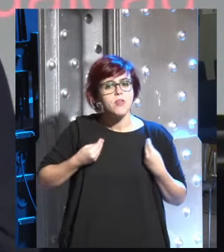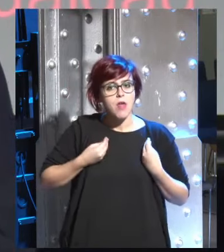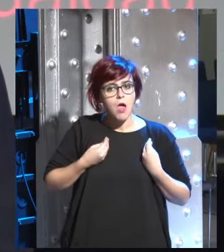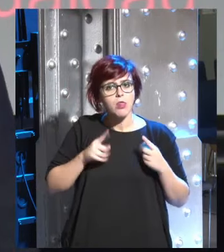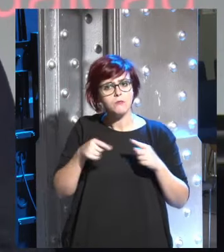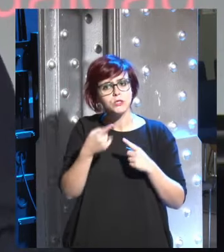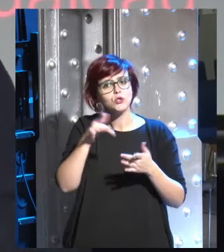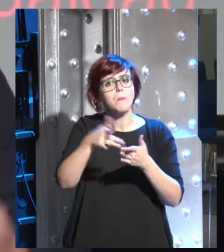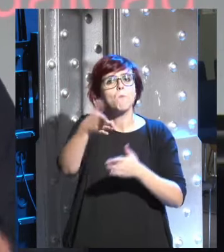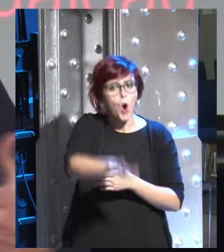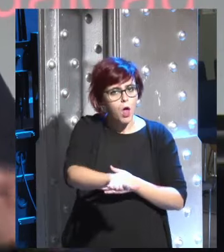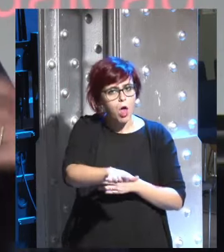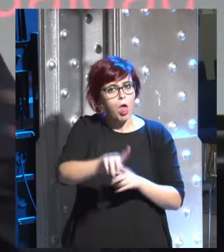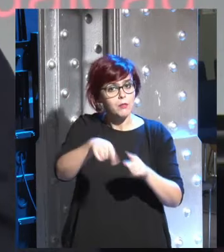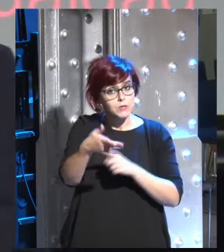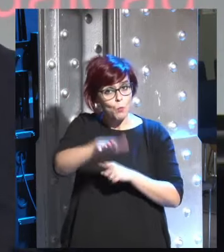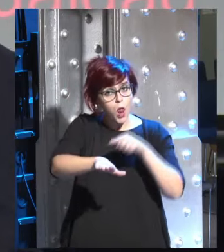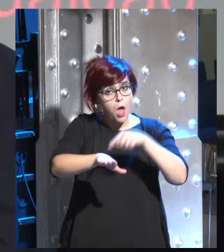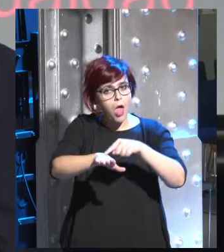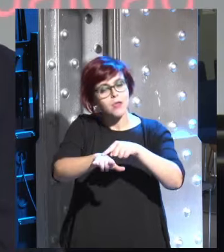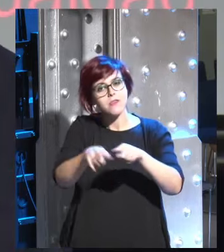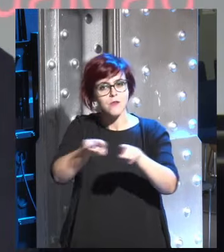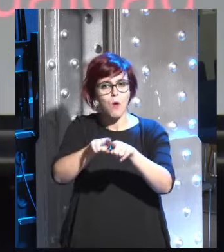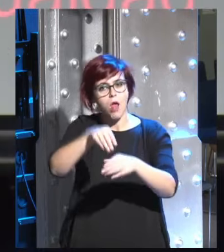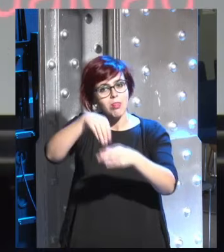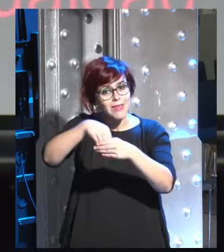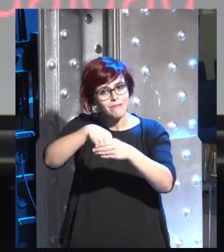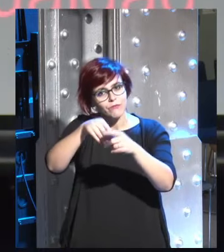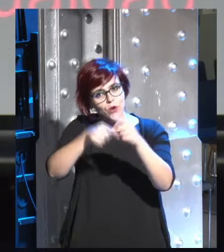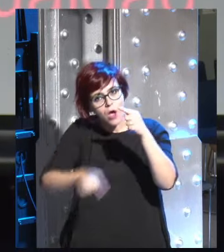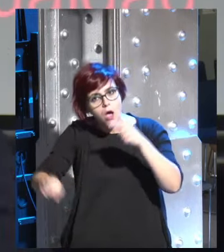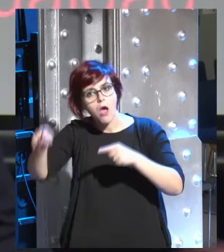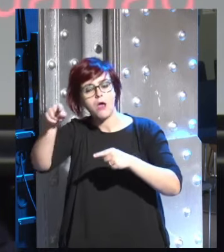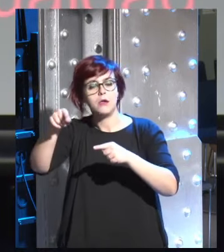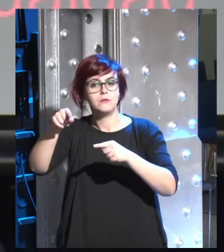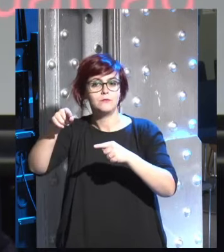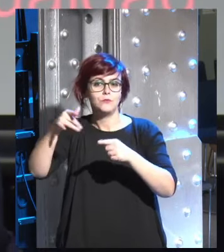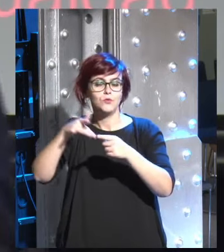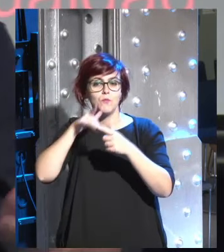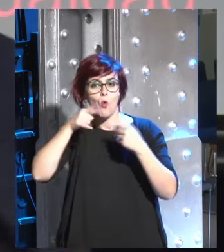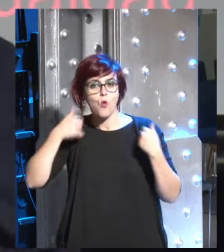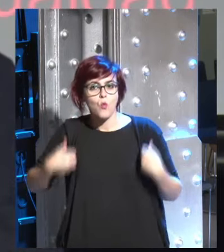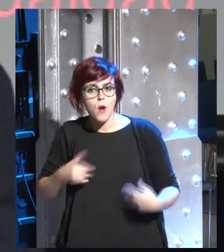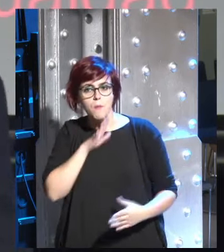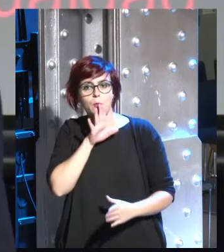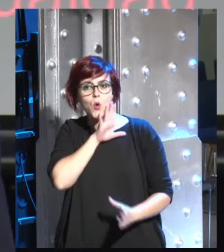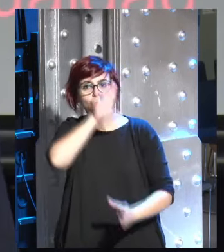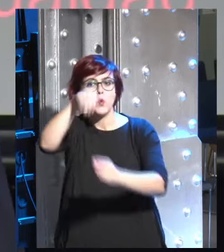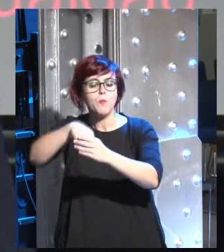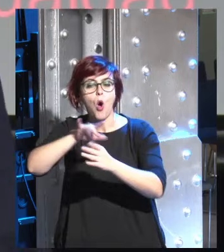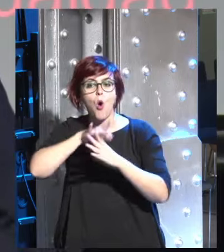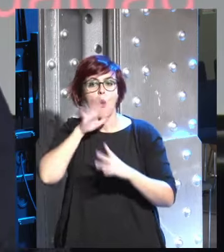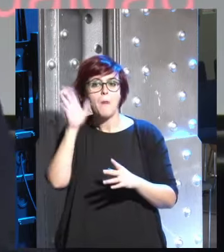haber muerto primero tienes que morir y entonces ahí pasarás o transmigrarás a otro cuerpo o bien irás al